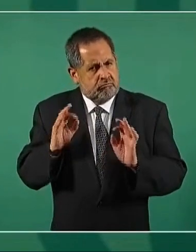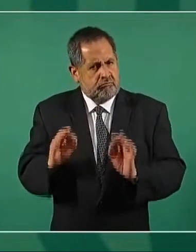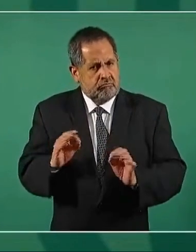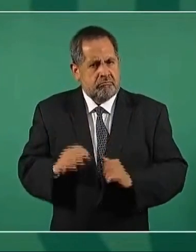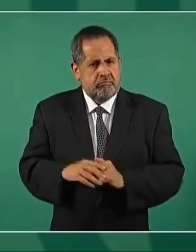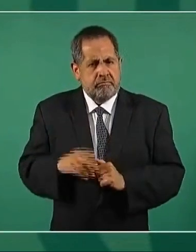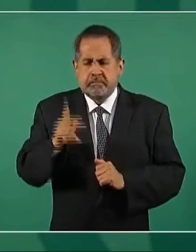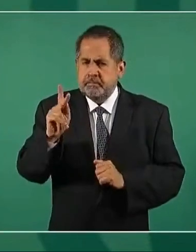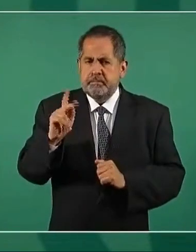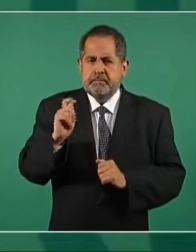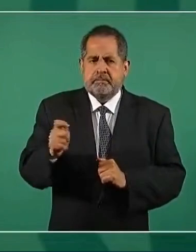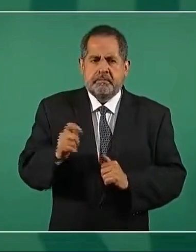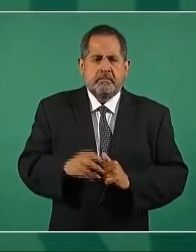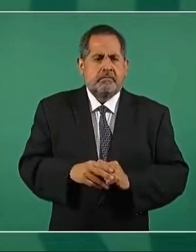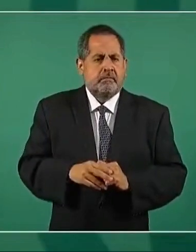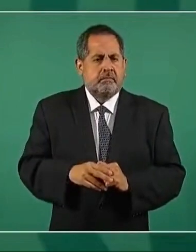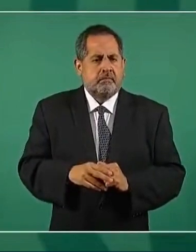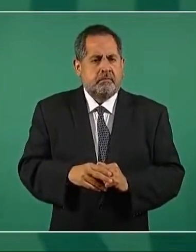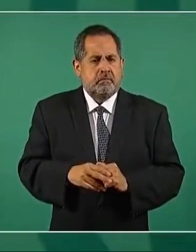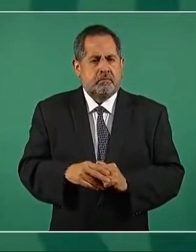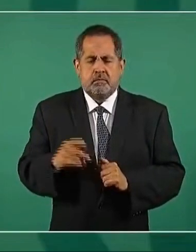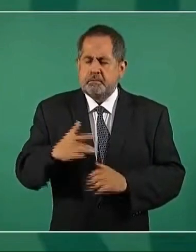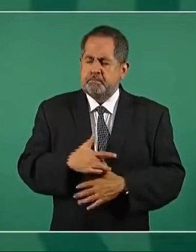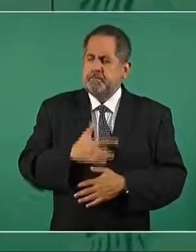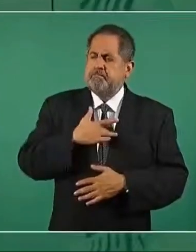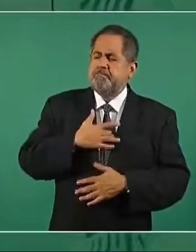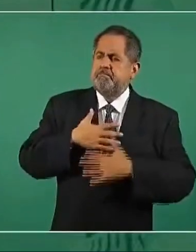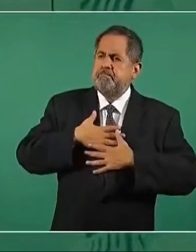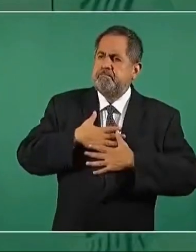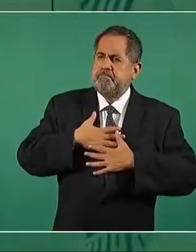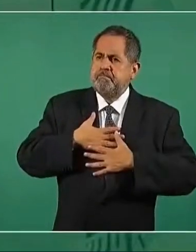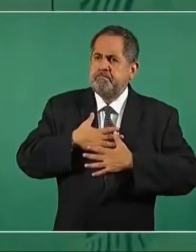pero con humanismo,